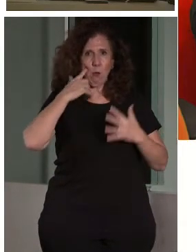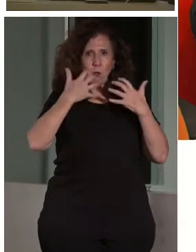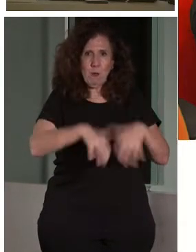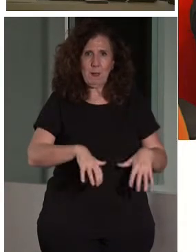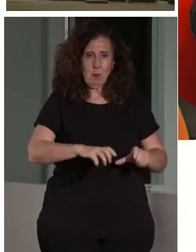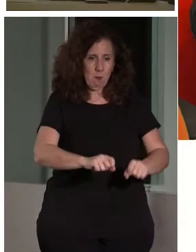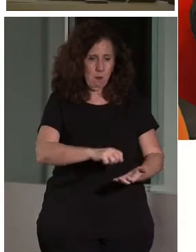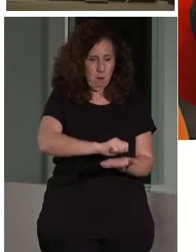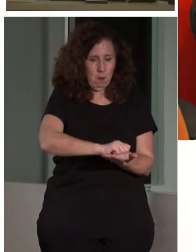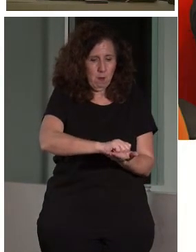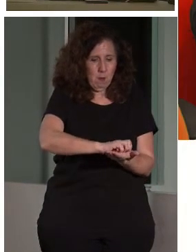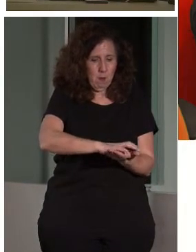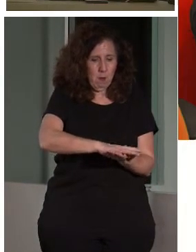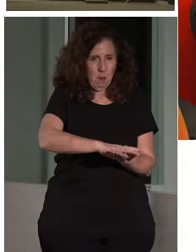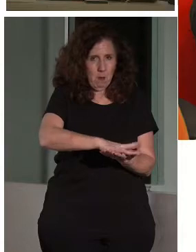poner en relieve cosas.